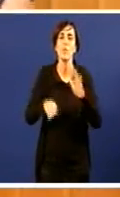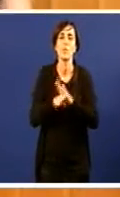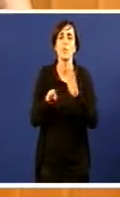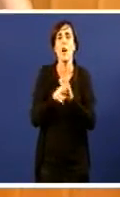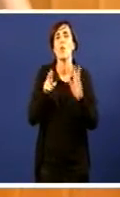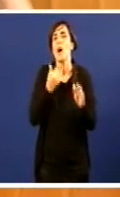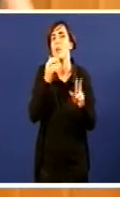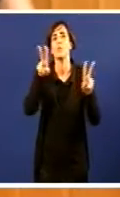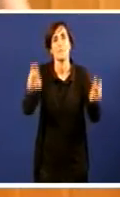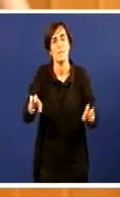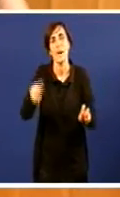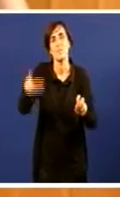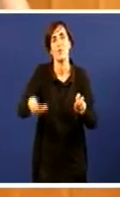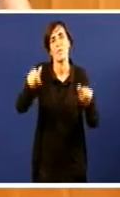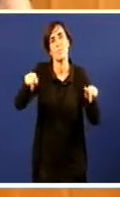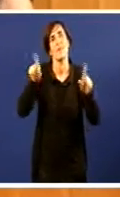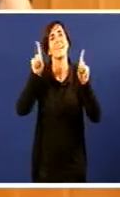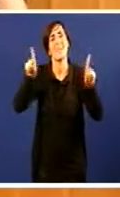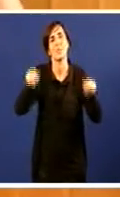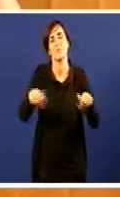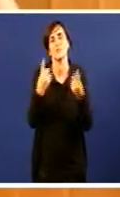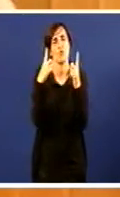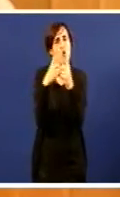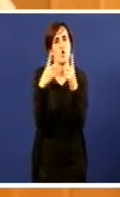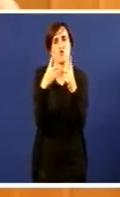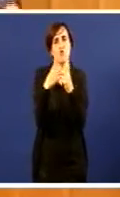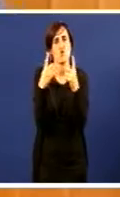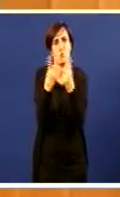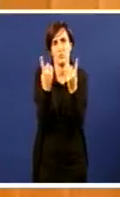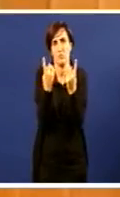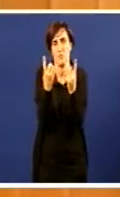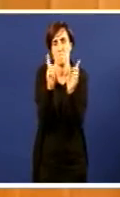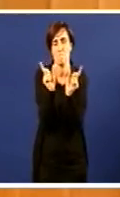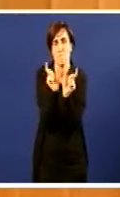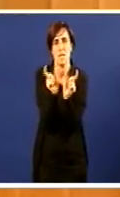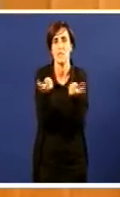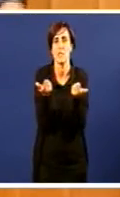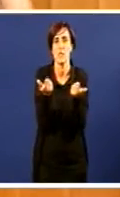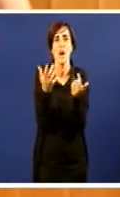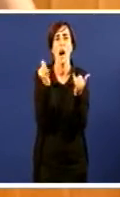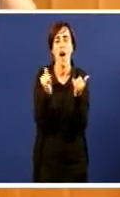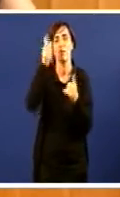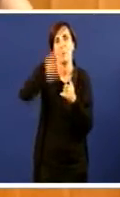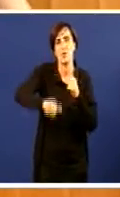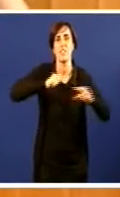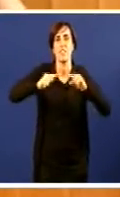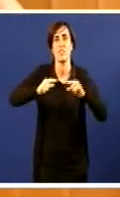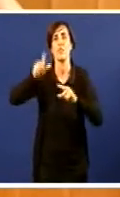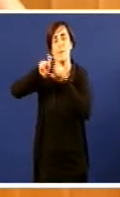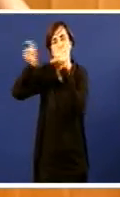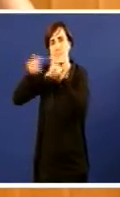caso, pero só unha parte moi pequena, apunta do iceberg. Hay un director de ENCE